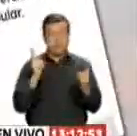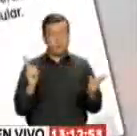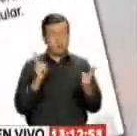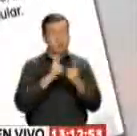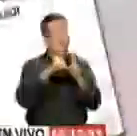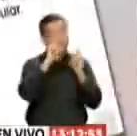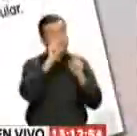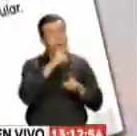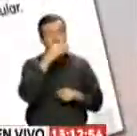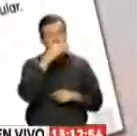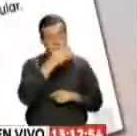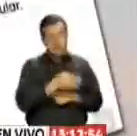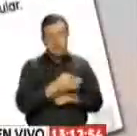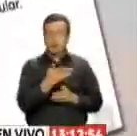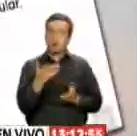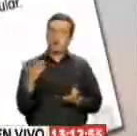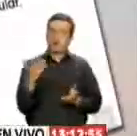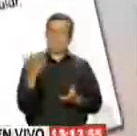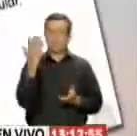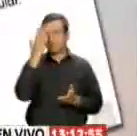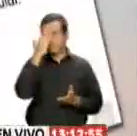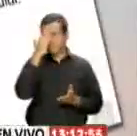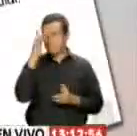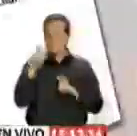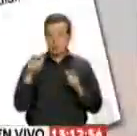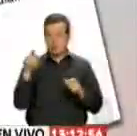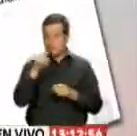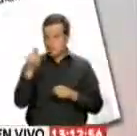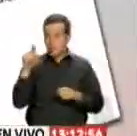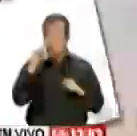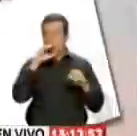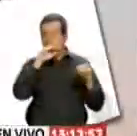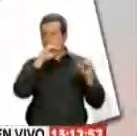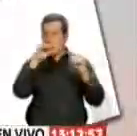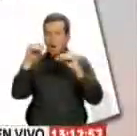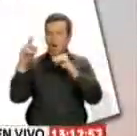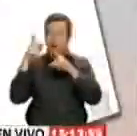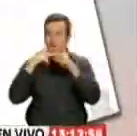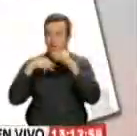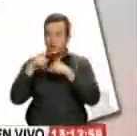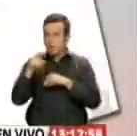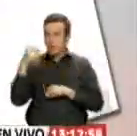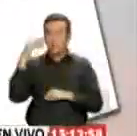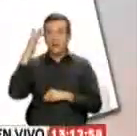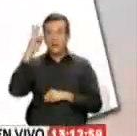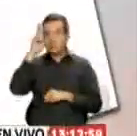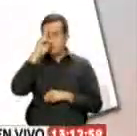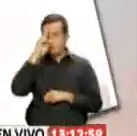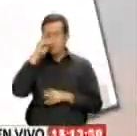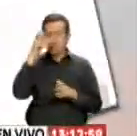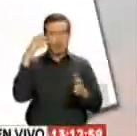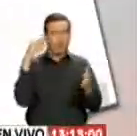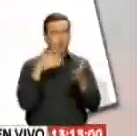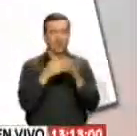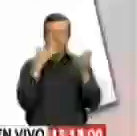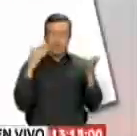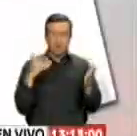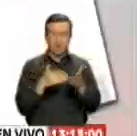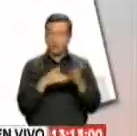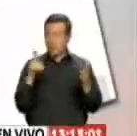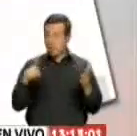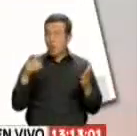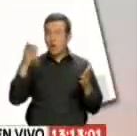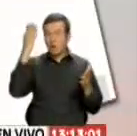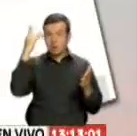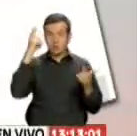fuente primaria. Pero sabemos que para los autores de esas versiones, pesa más el afán por dañar al medio que ya no